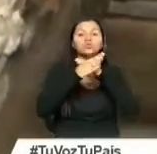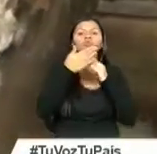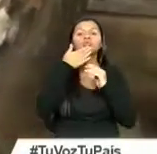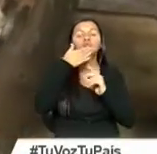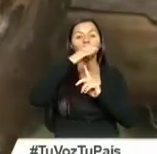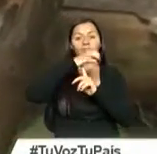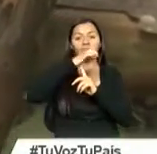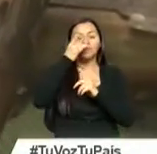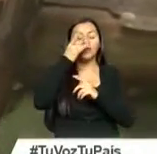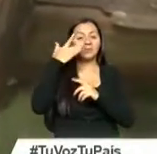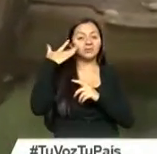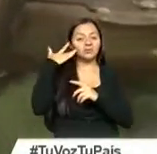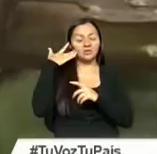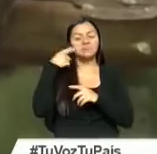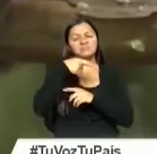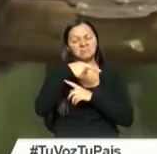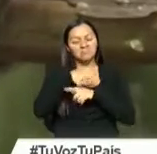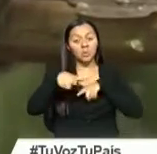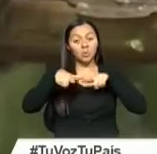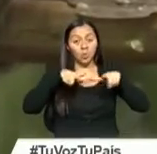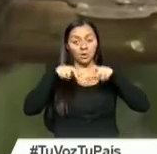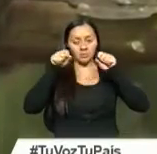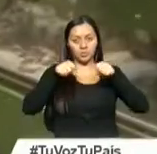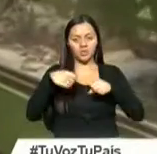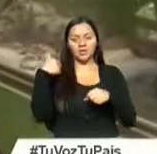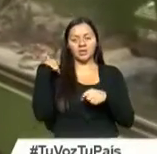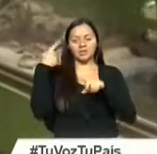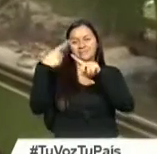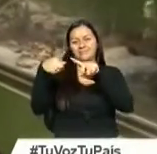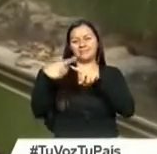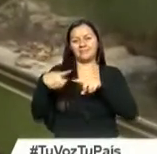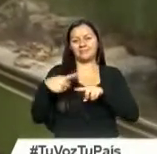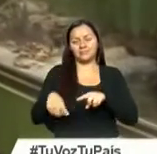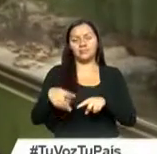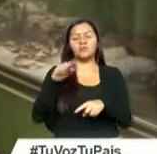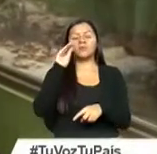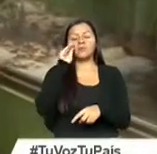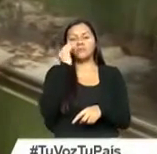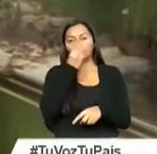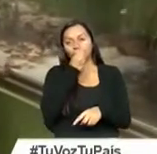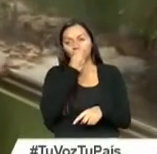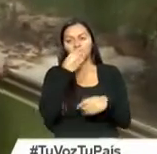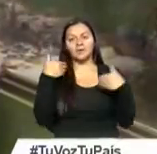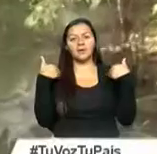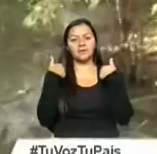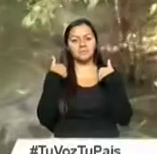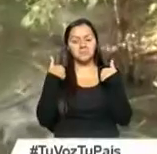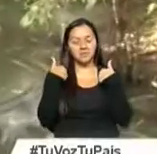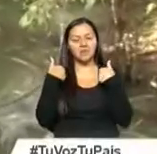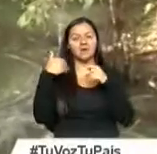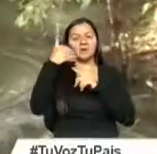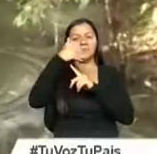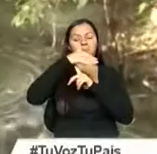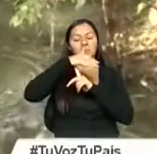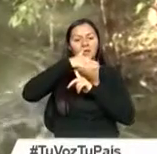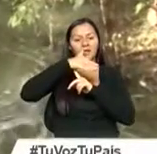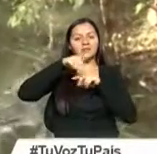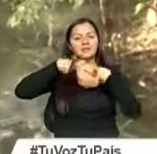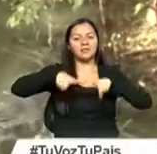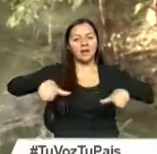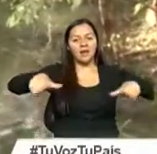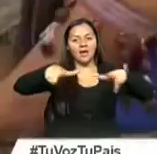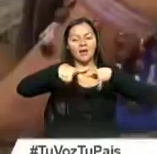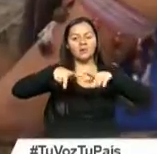Amazonía. Este punto de la patria cuenta con abundante riqueza de flora y fauna, parques, lagunas, ríos,